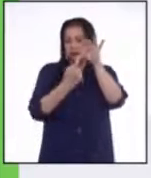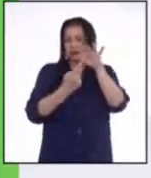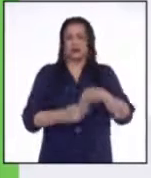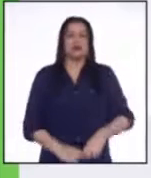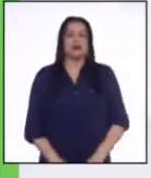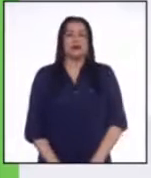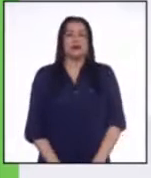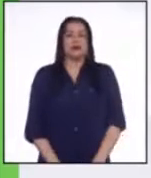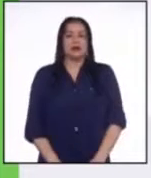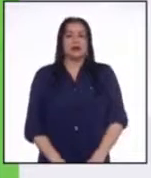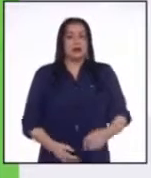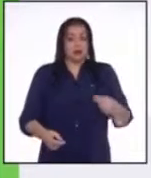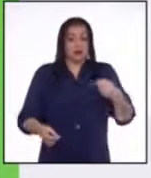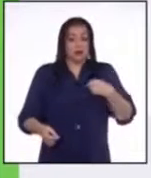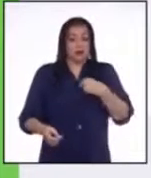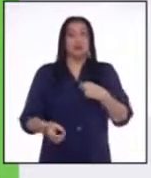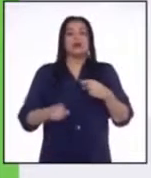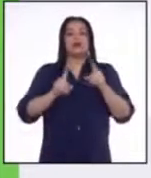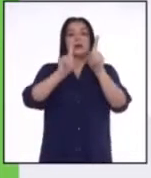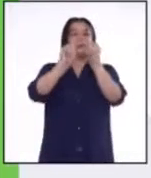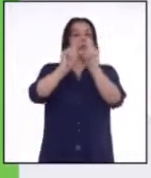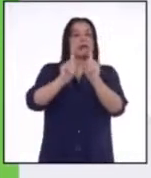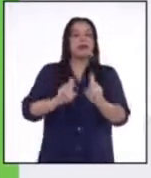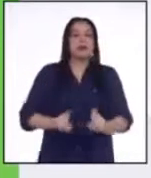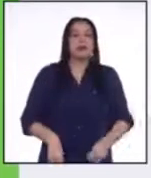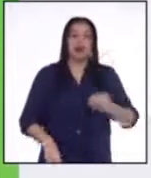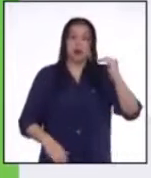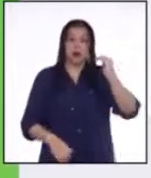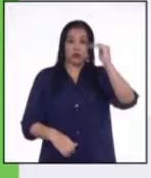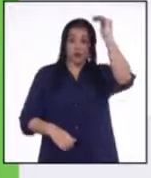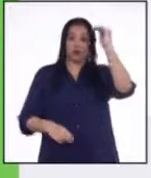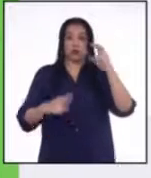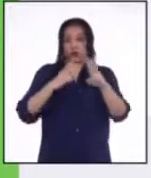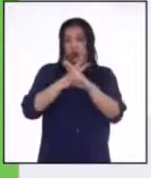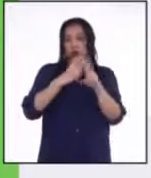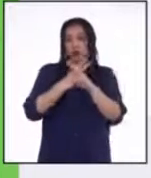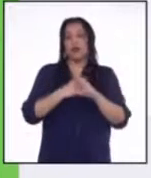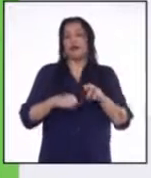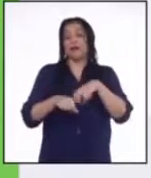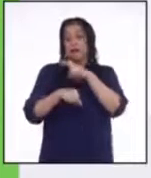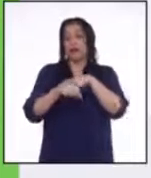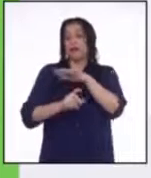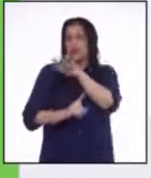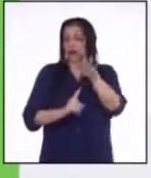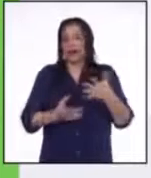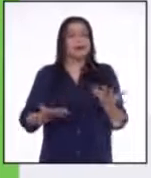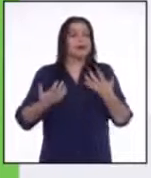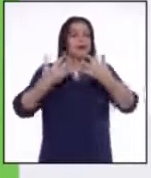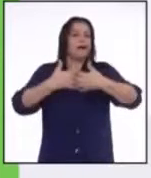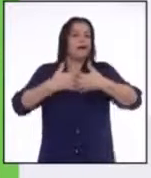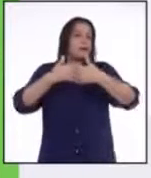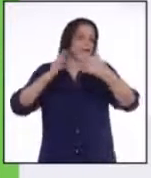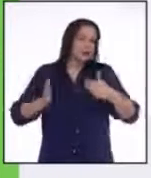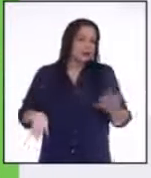Cuando nosotros hacemos una encuesta en los adultos que cuidan la naturaleza, sean empresarios,